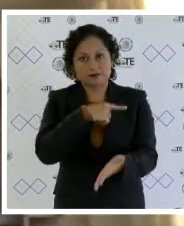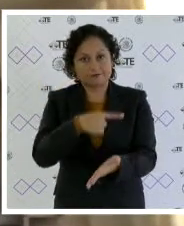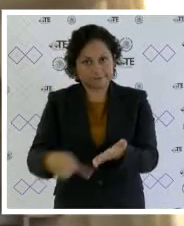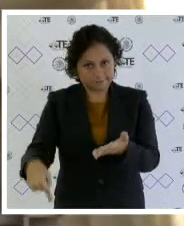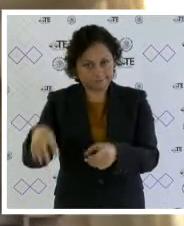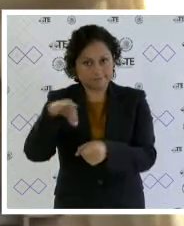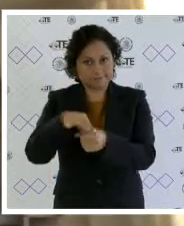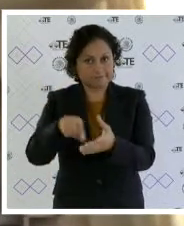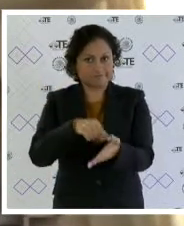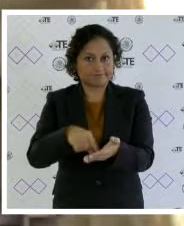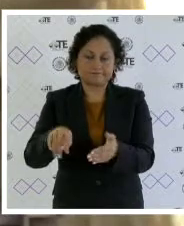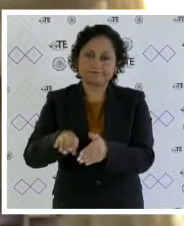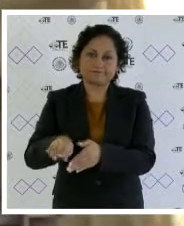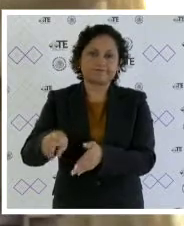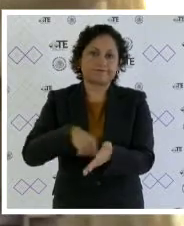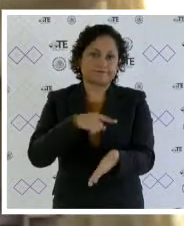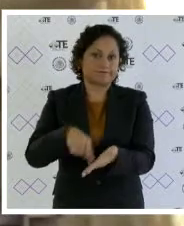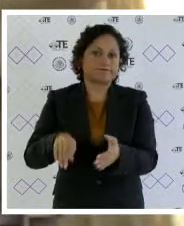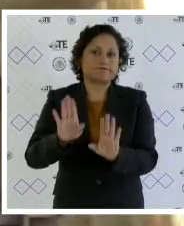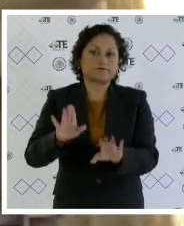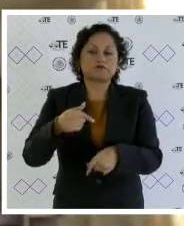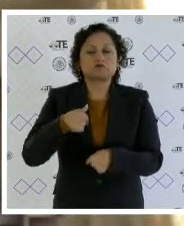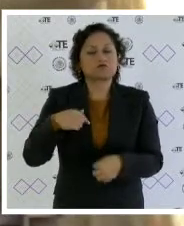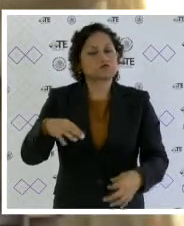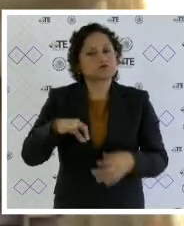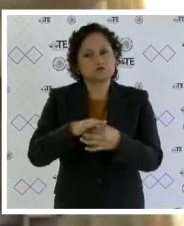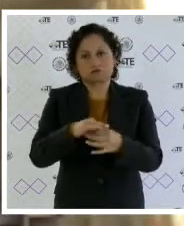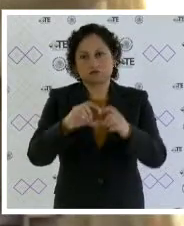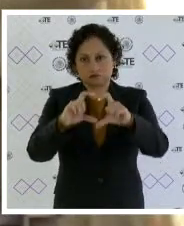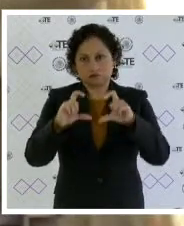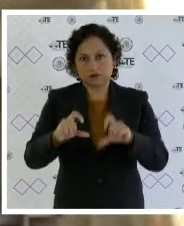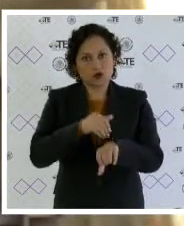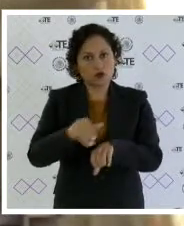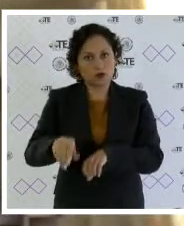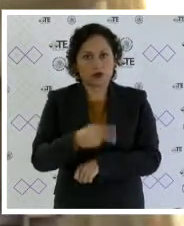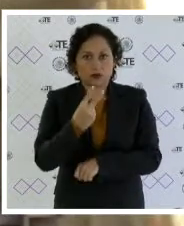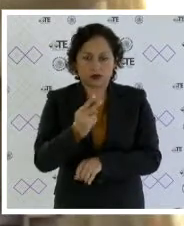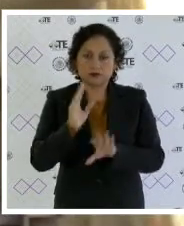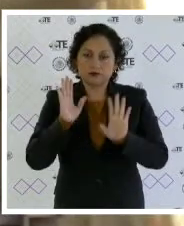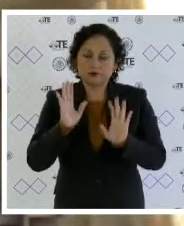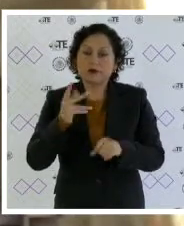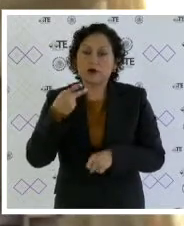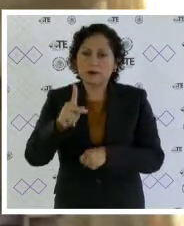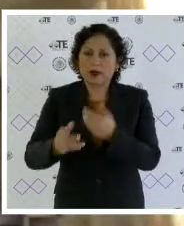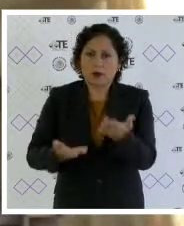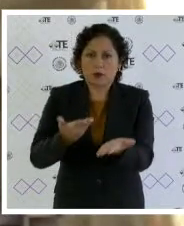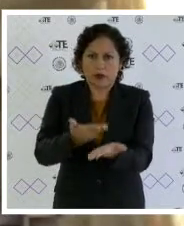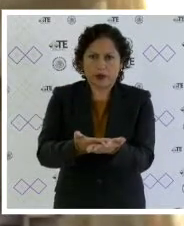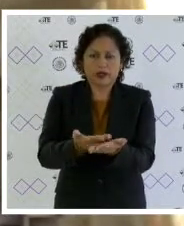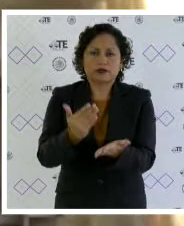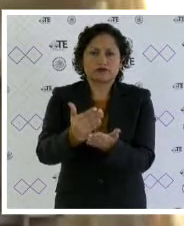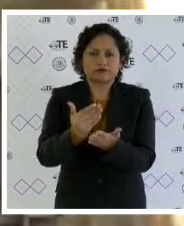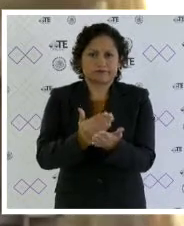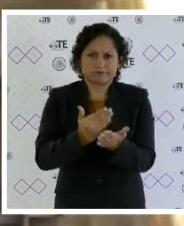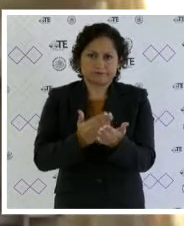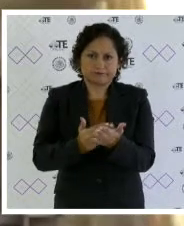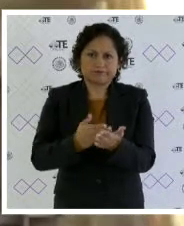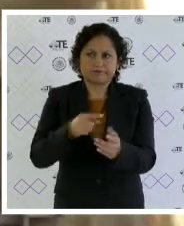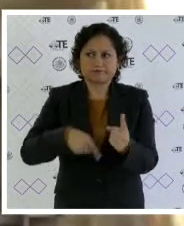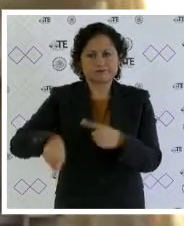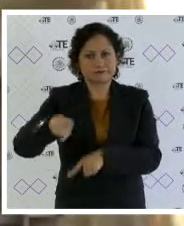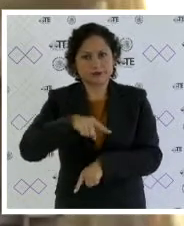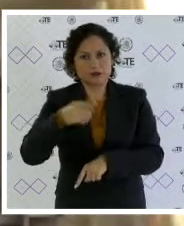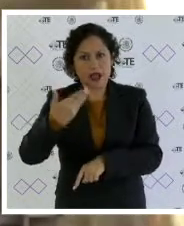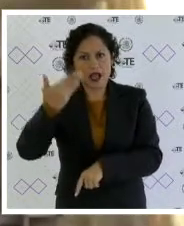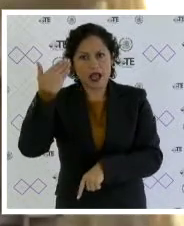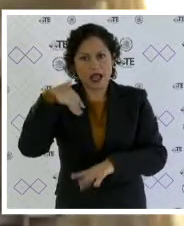soy partidaria de la elección de la fracción 2 de la ley correspondiente sin embargo el proyecto se está presentando conforme a lo que se había